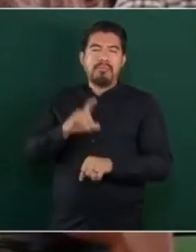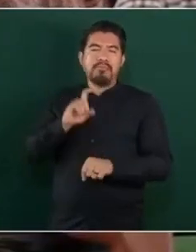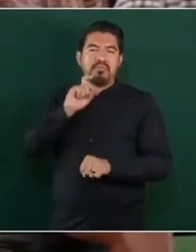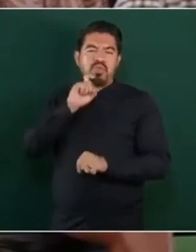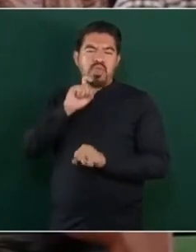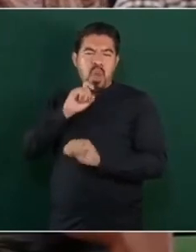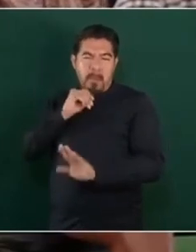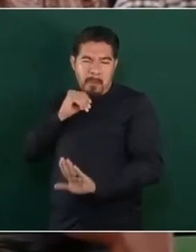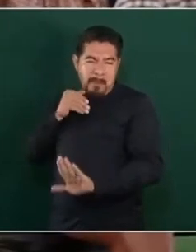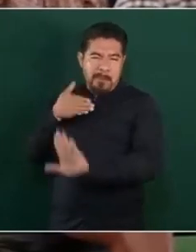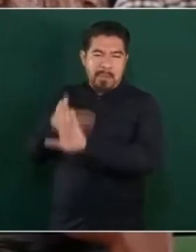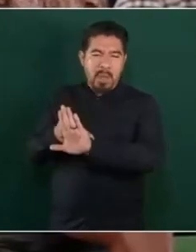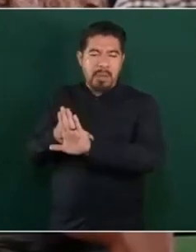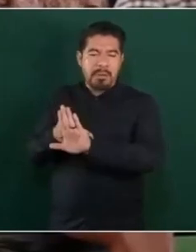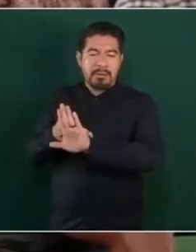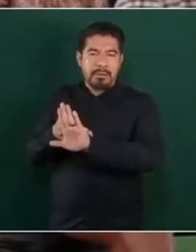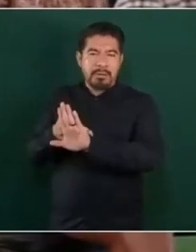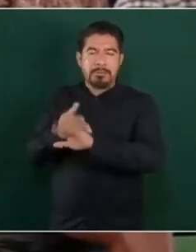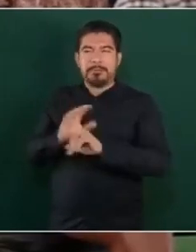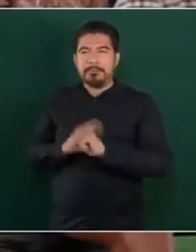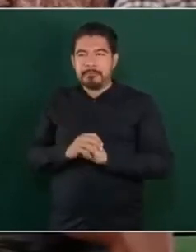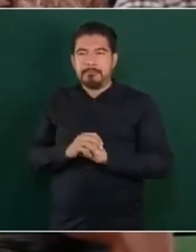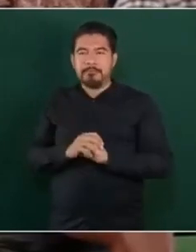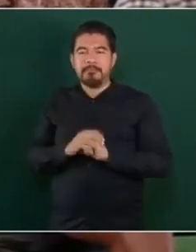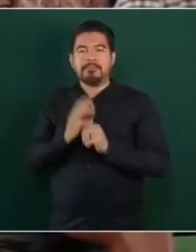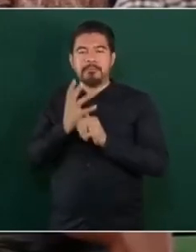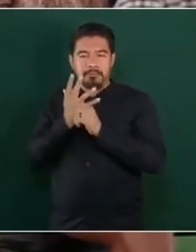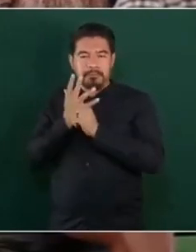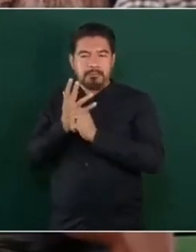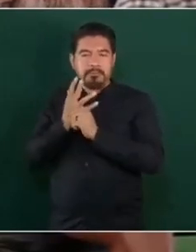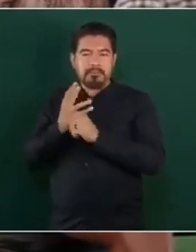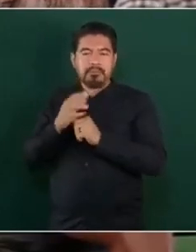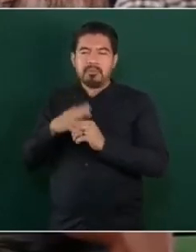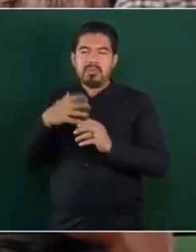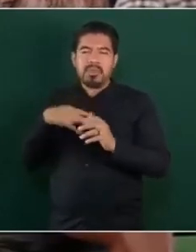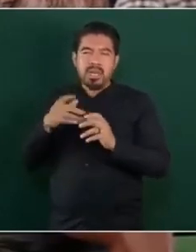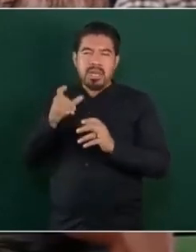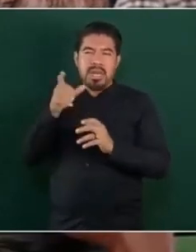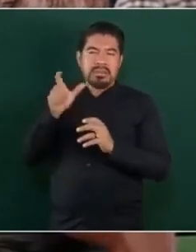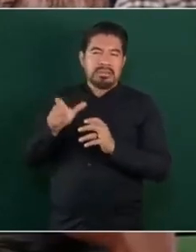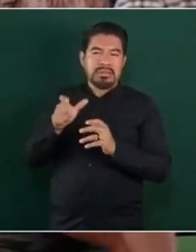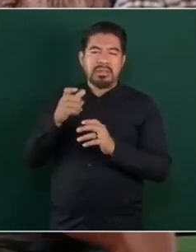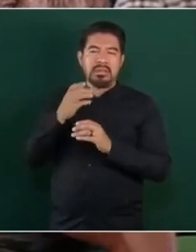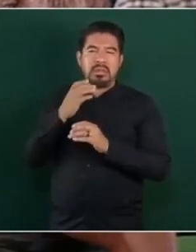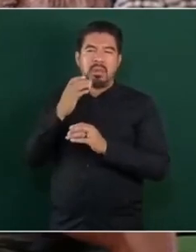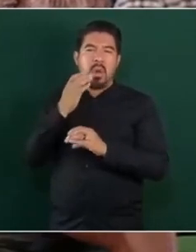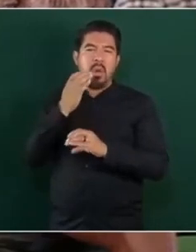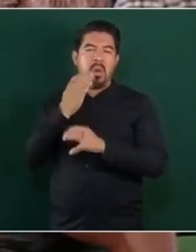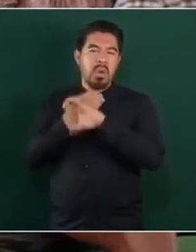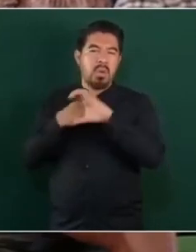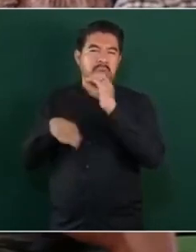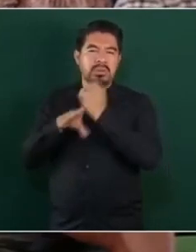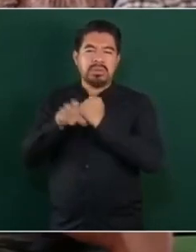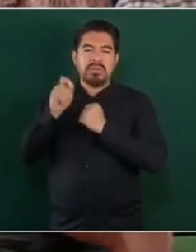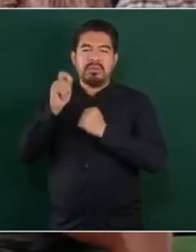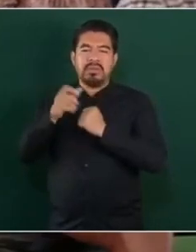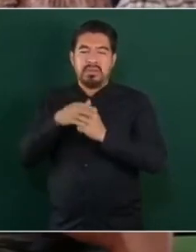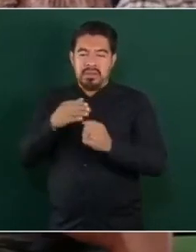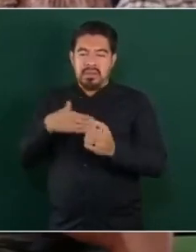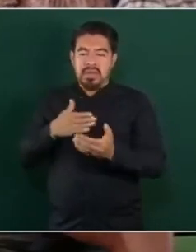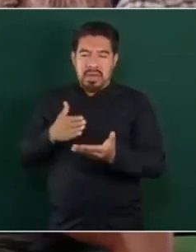tema de este tipo de cosas, de que cuando se ingresa se hace